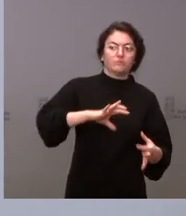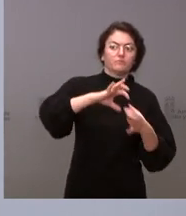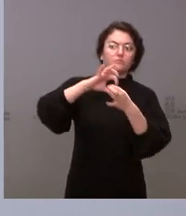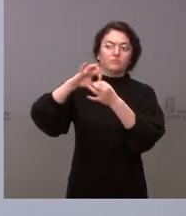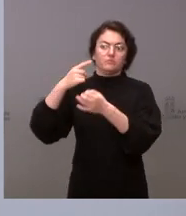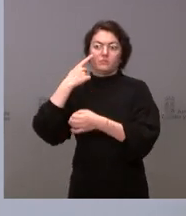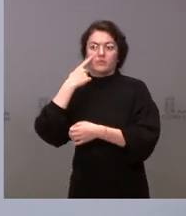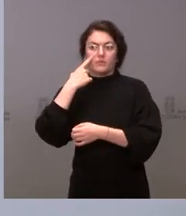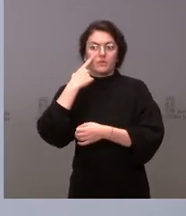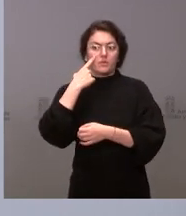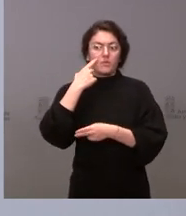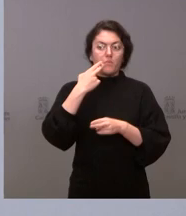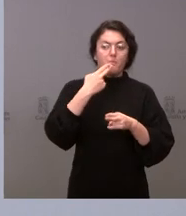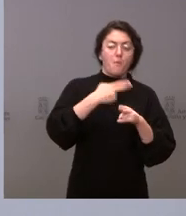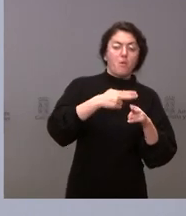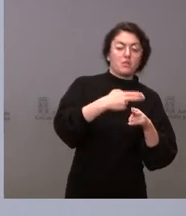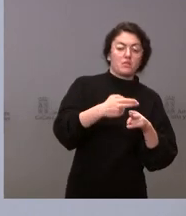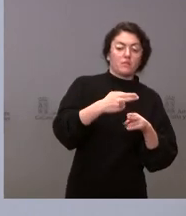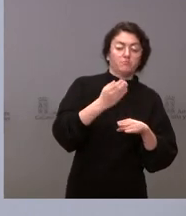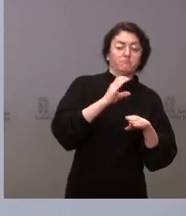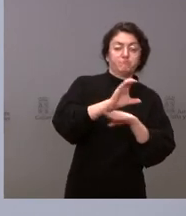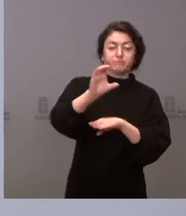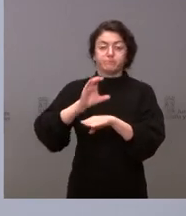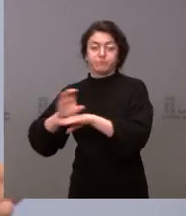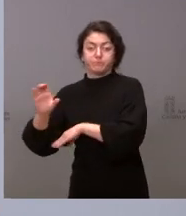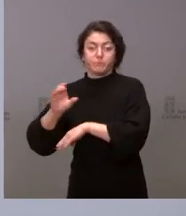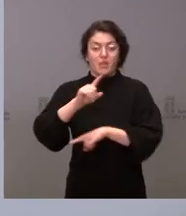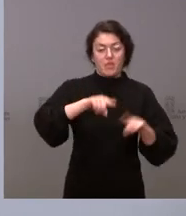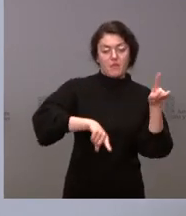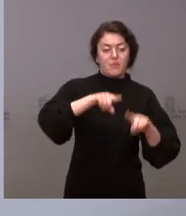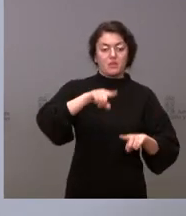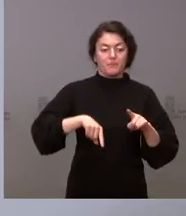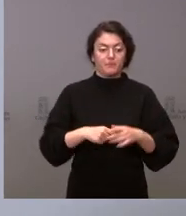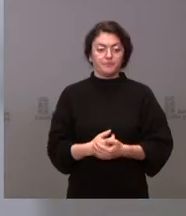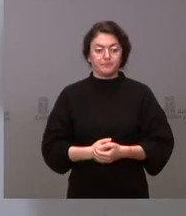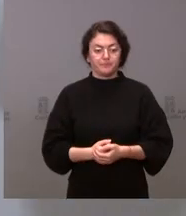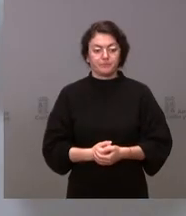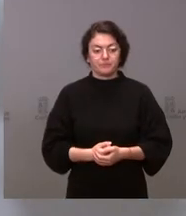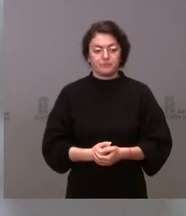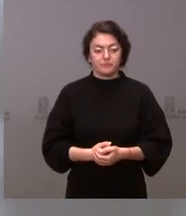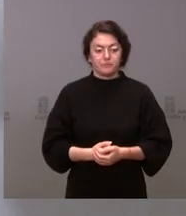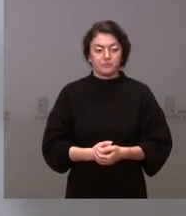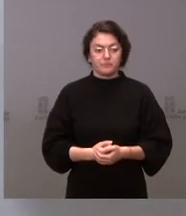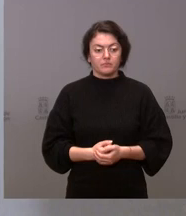reforzaremos unas políticas u otras Pero vamos la noticia era ¿Qué te referías a otra cosa?